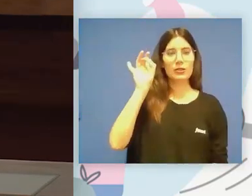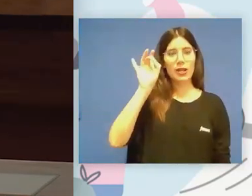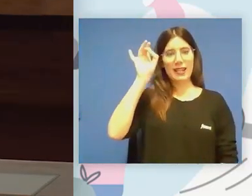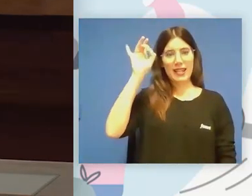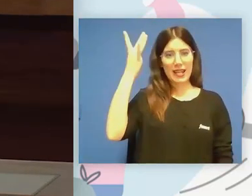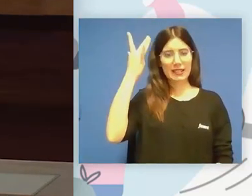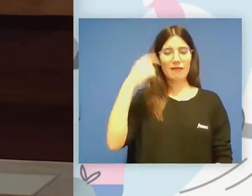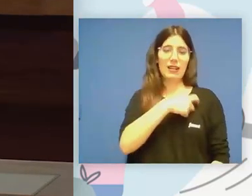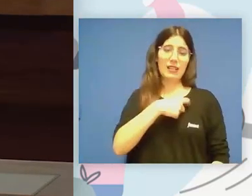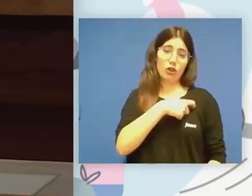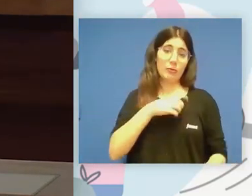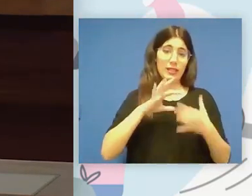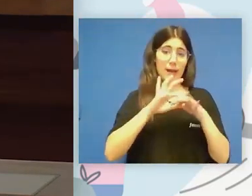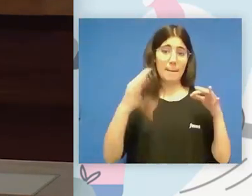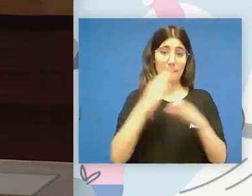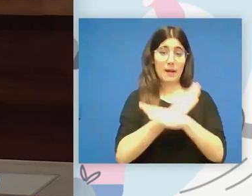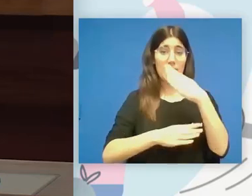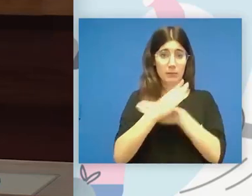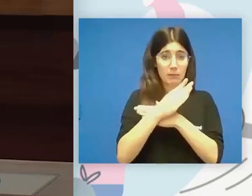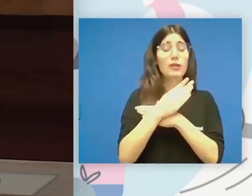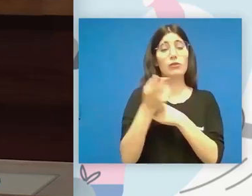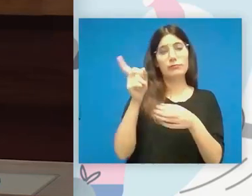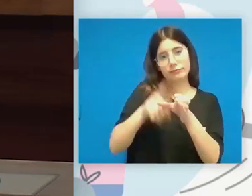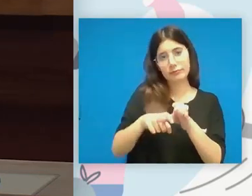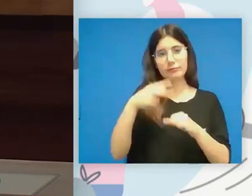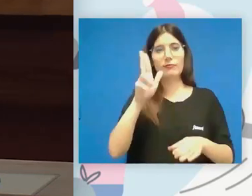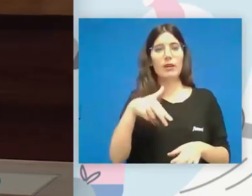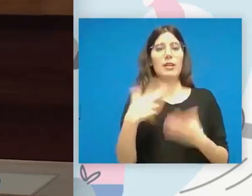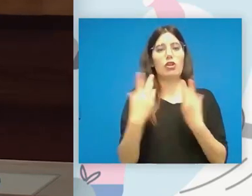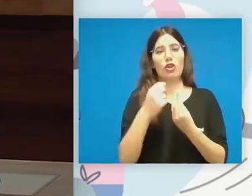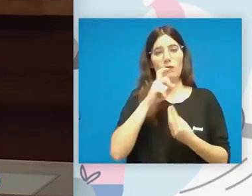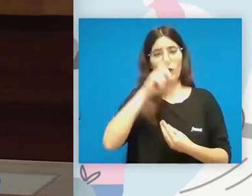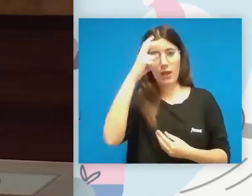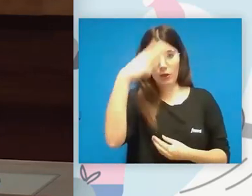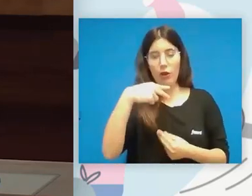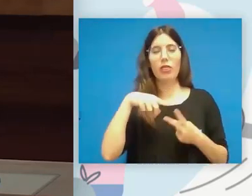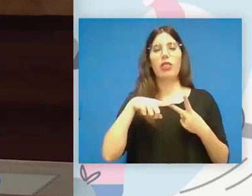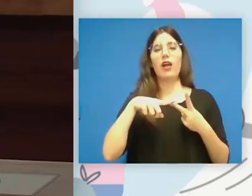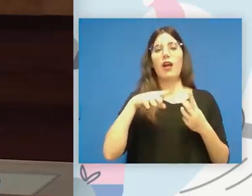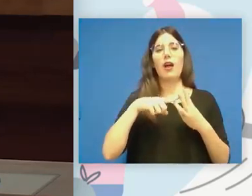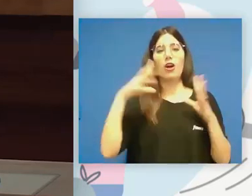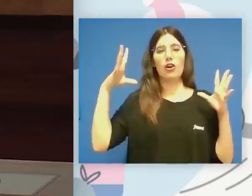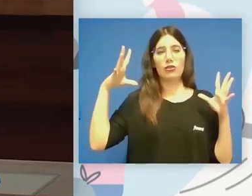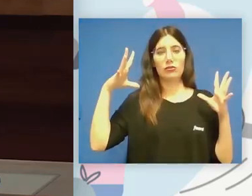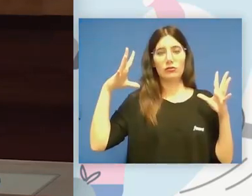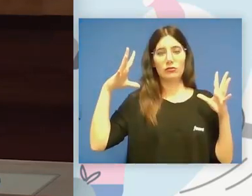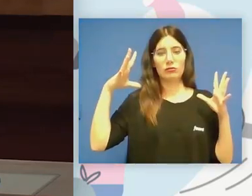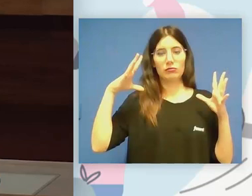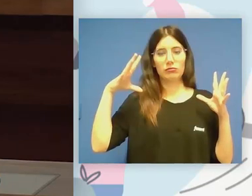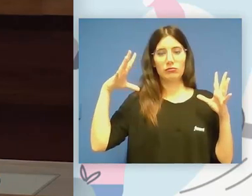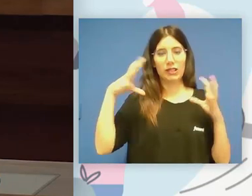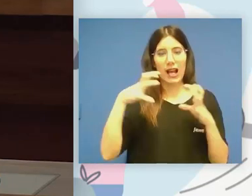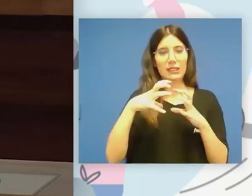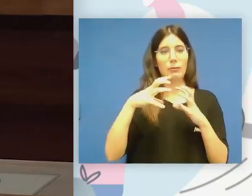el Comité Paralímpico también participa junto a la Fundación 11, la Caja Rural y las